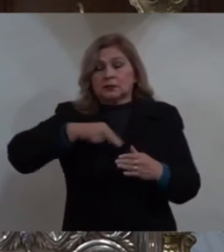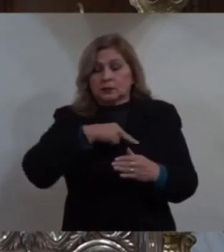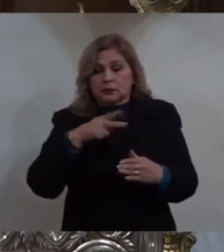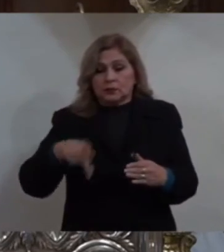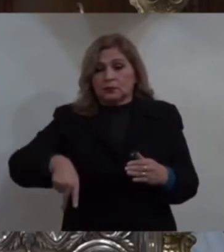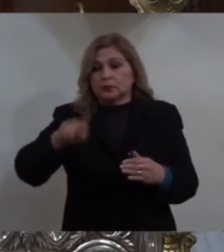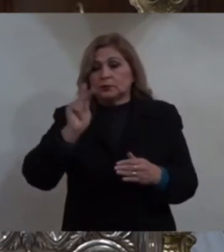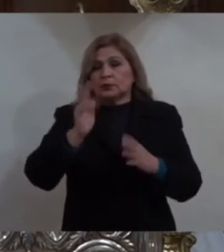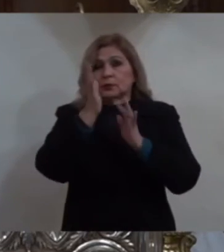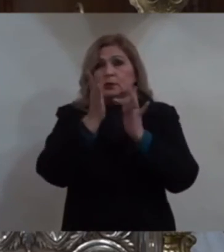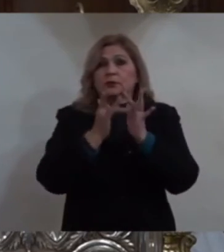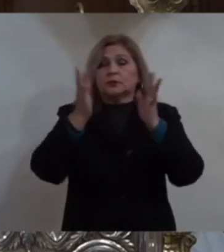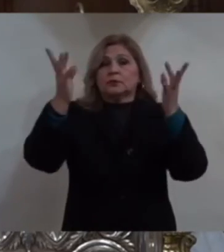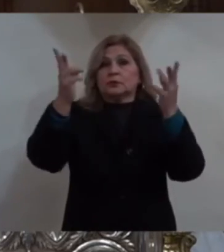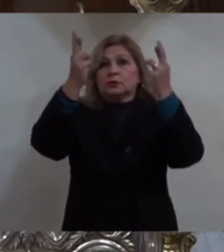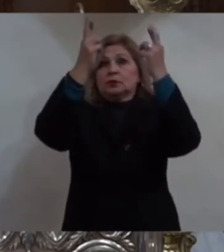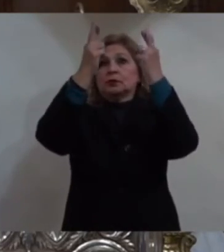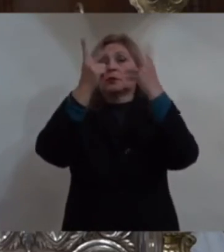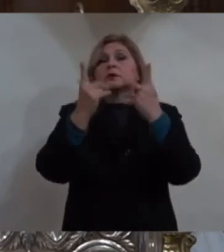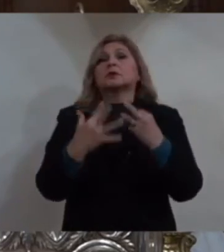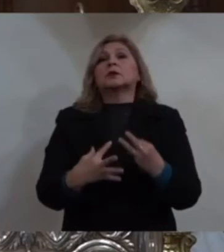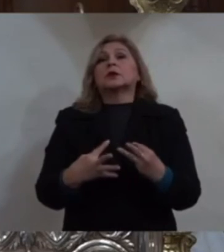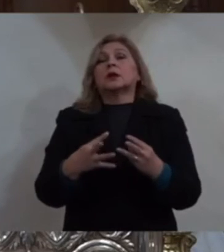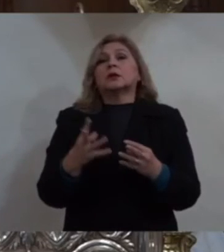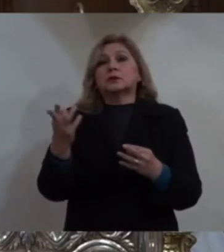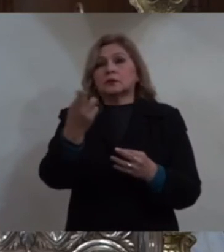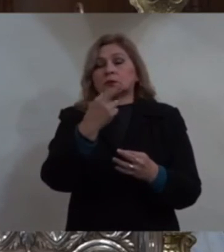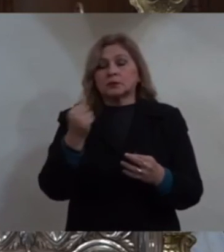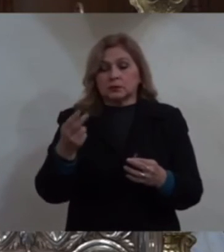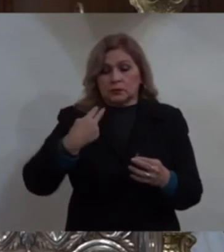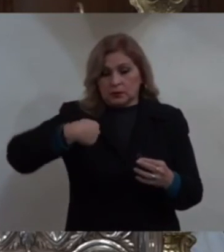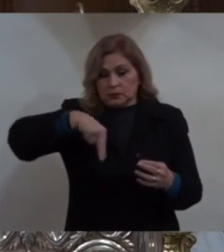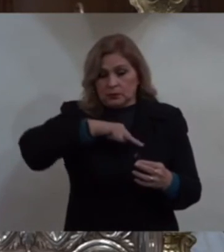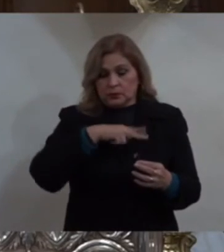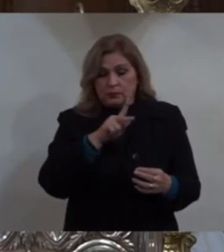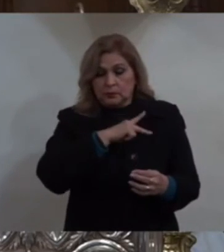es también nuestro regalo.